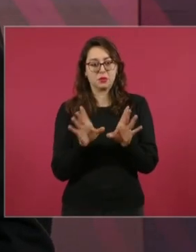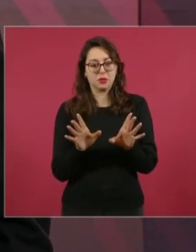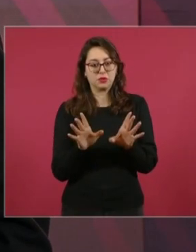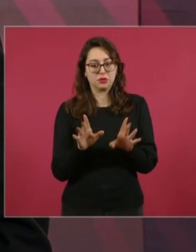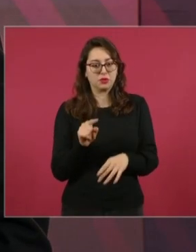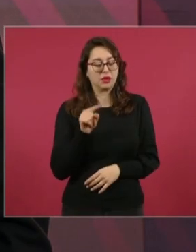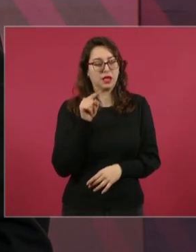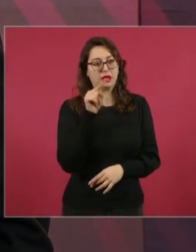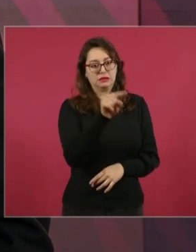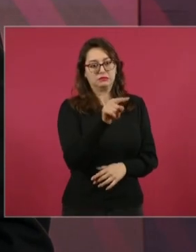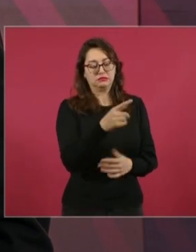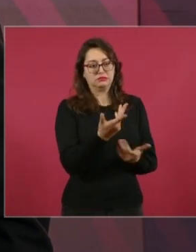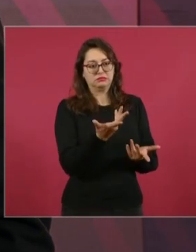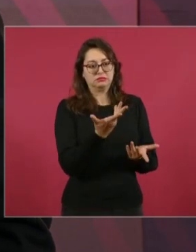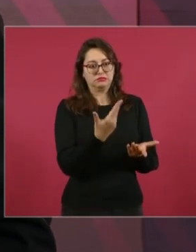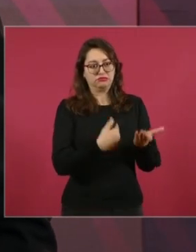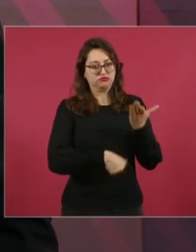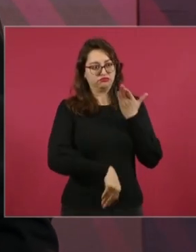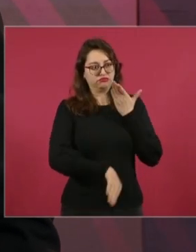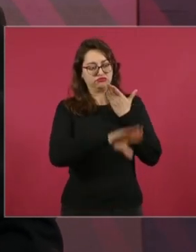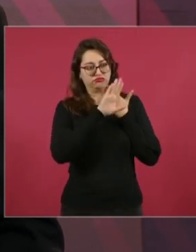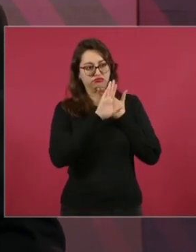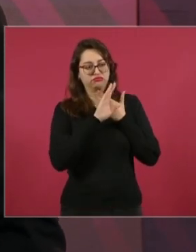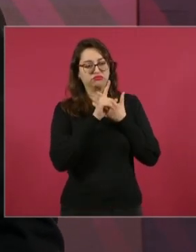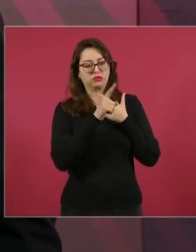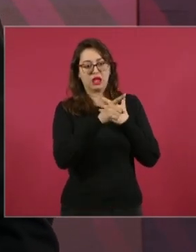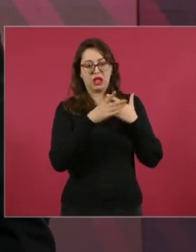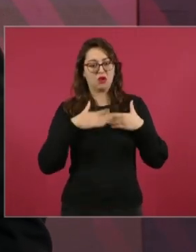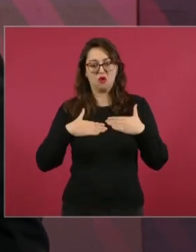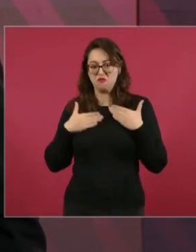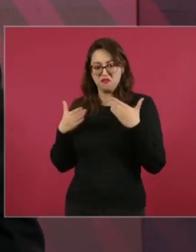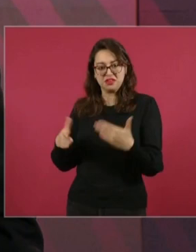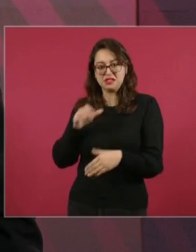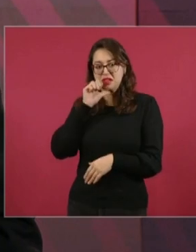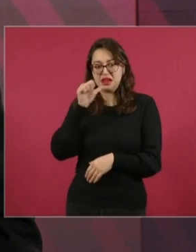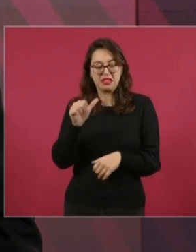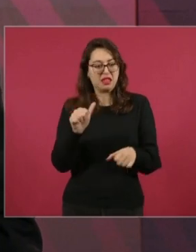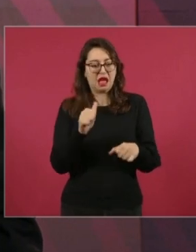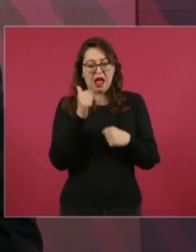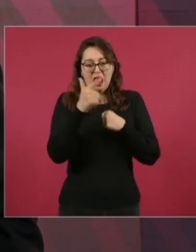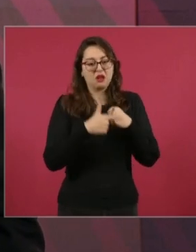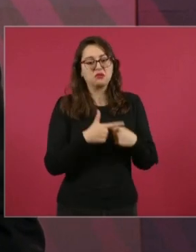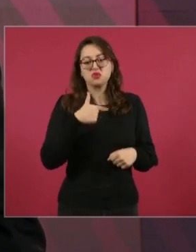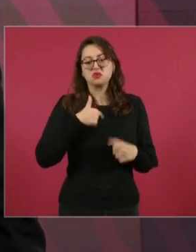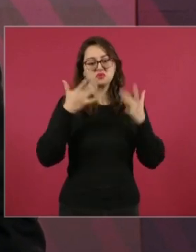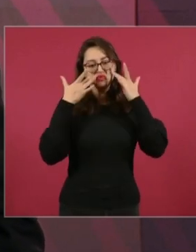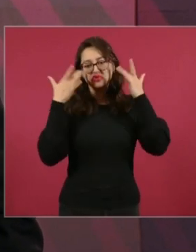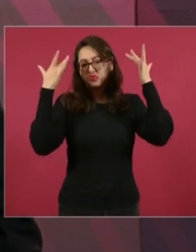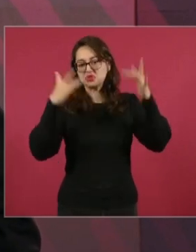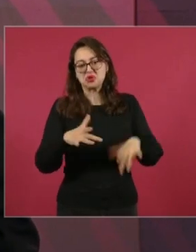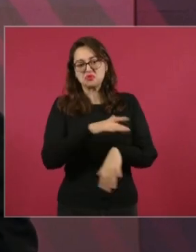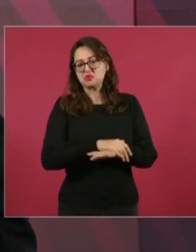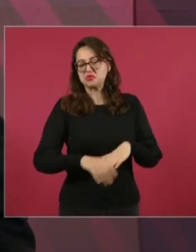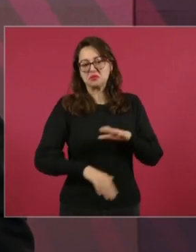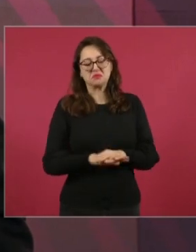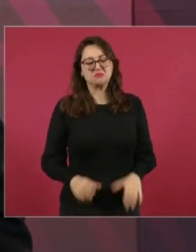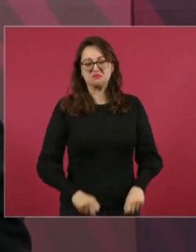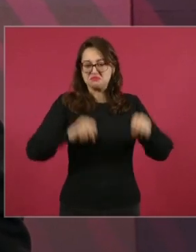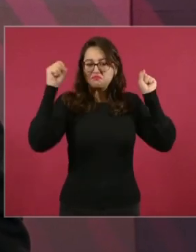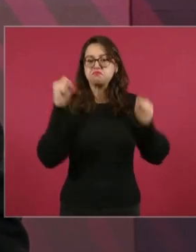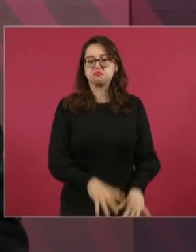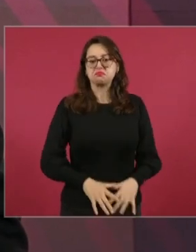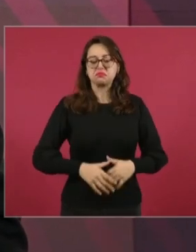Ahí se acabó, si usted desconfía de mí, ahí nos vemos. Le iba yo a renunciar,